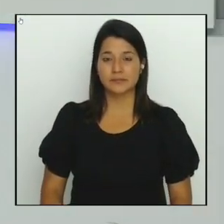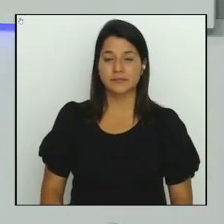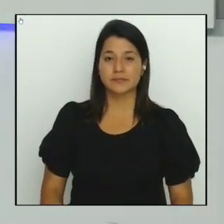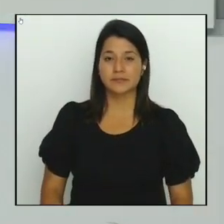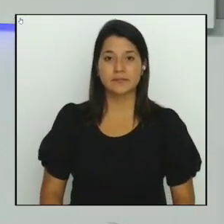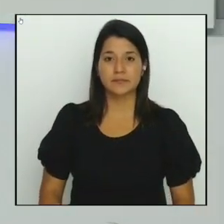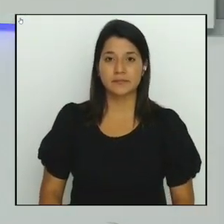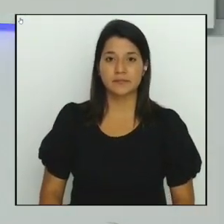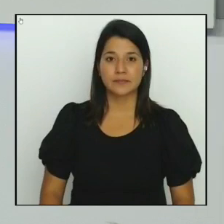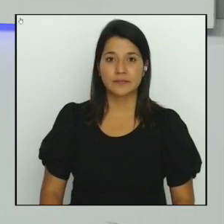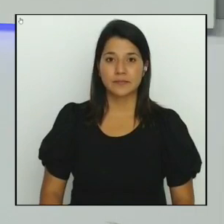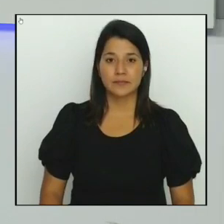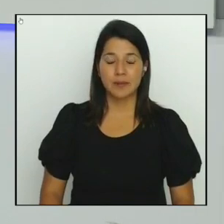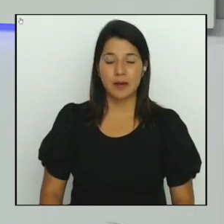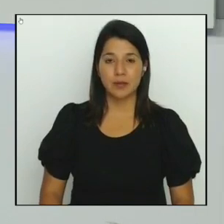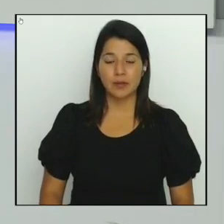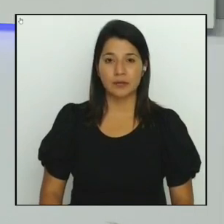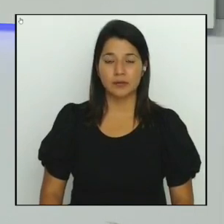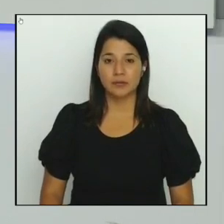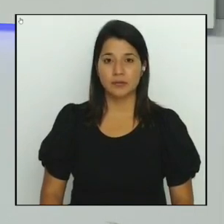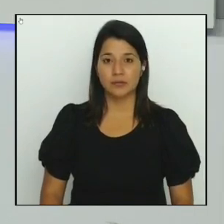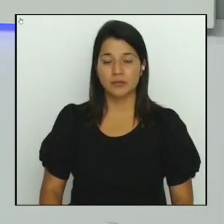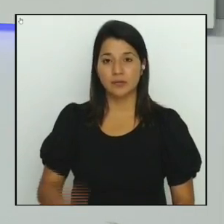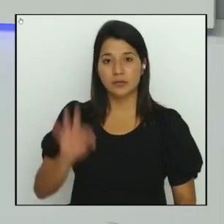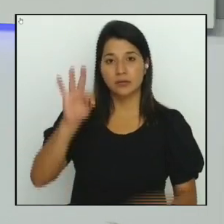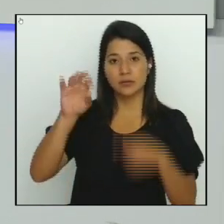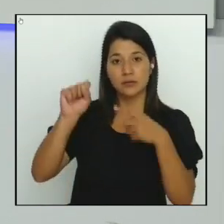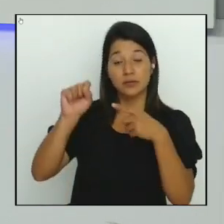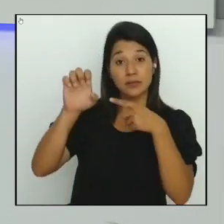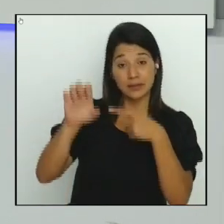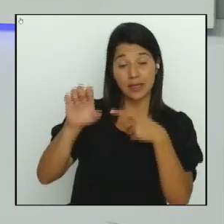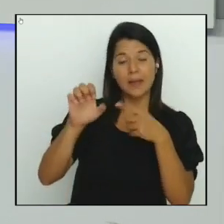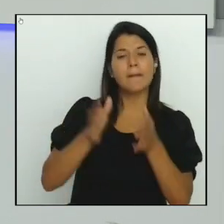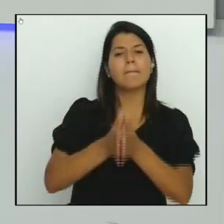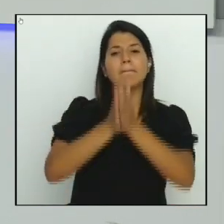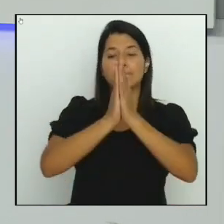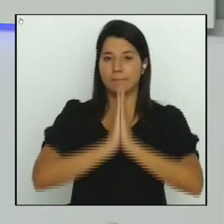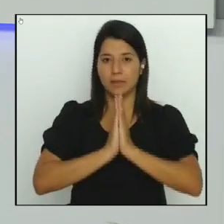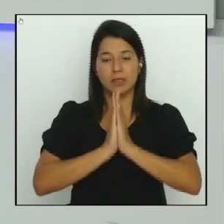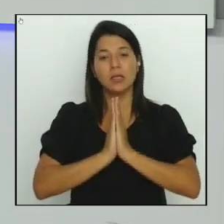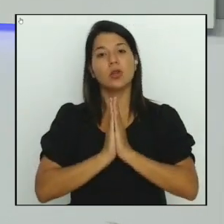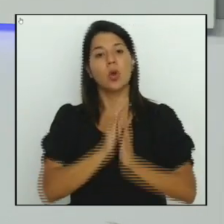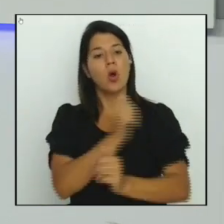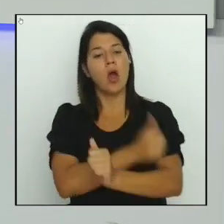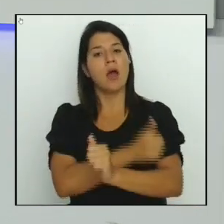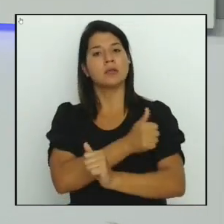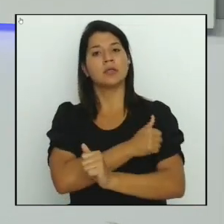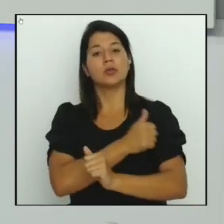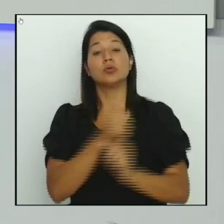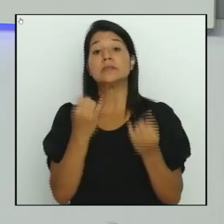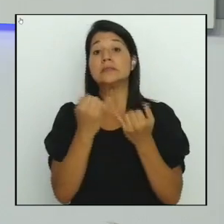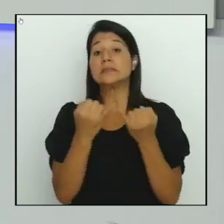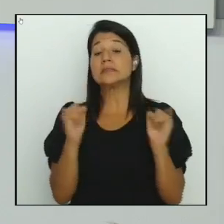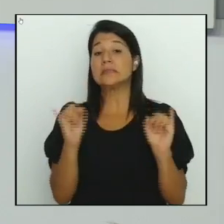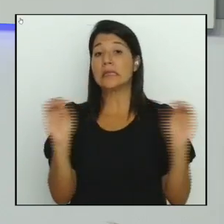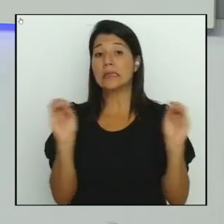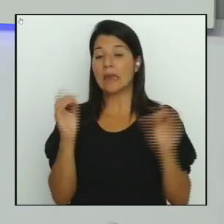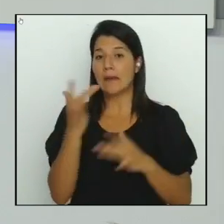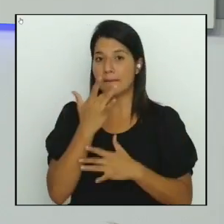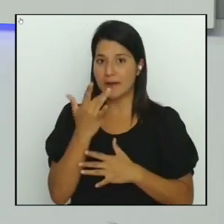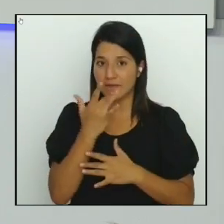El Tribunal Supremo de Elecciones pidió imparcialidad por parte de las autoridades gubernamentales en el proceso electoral.